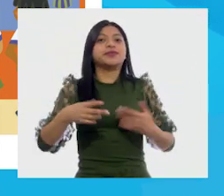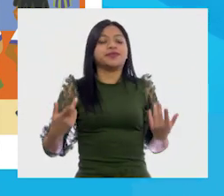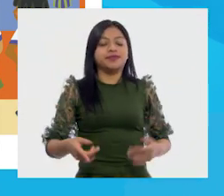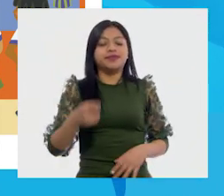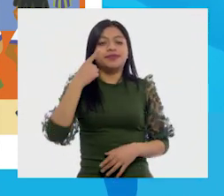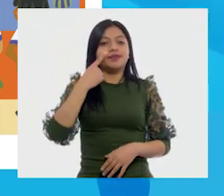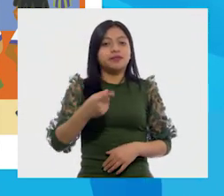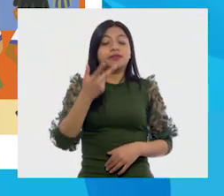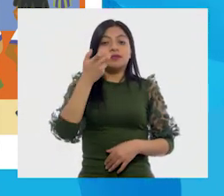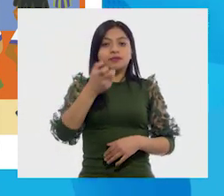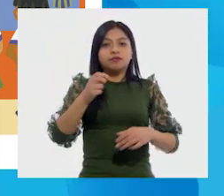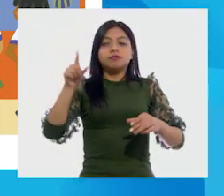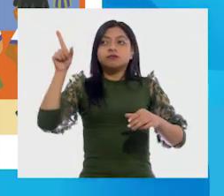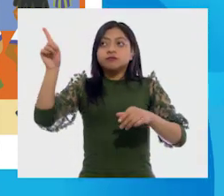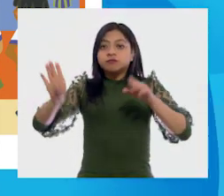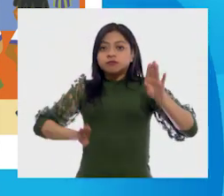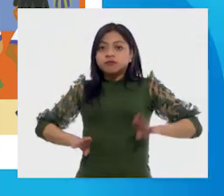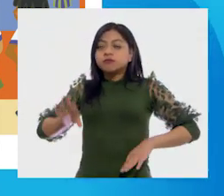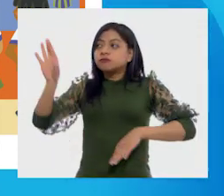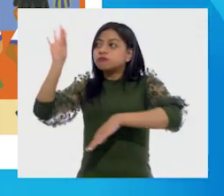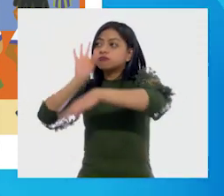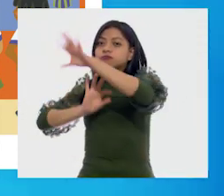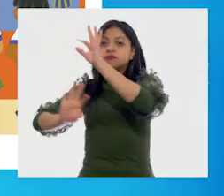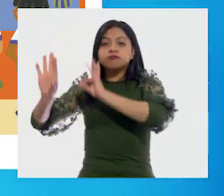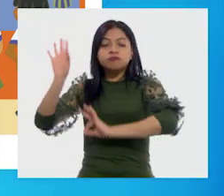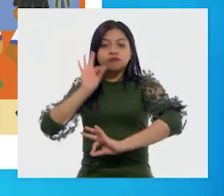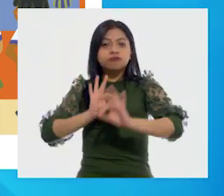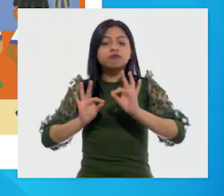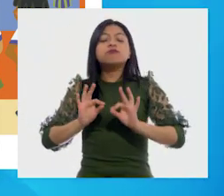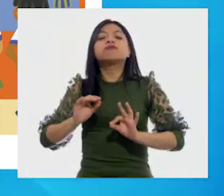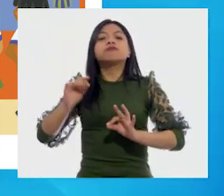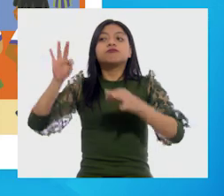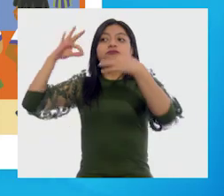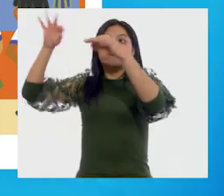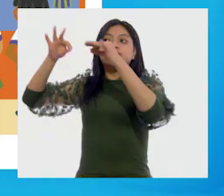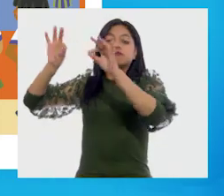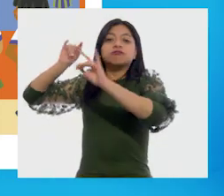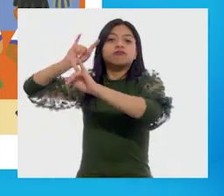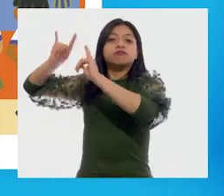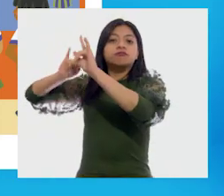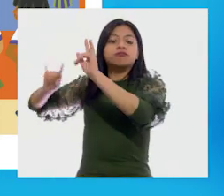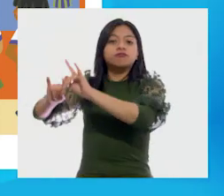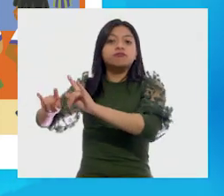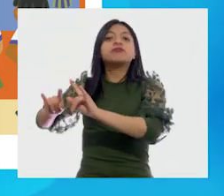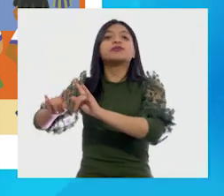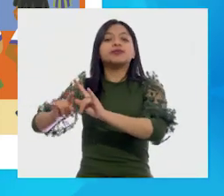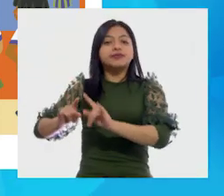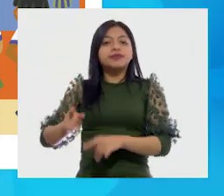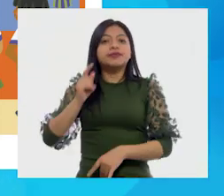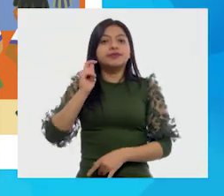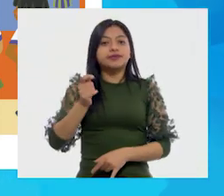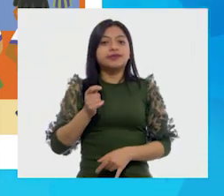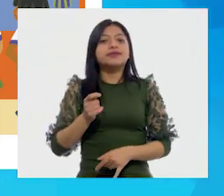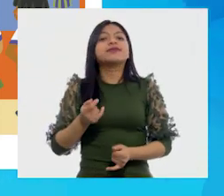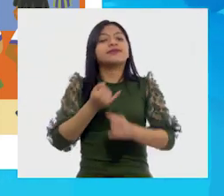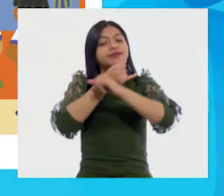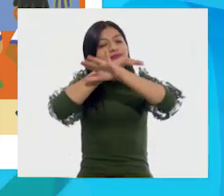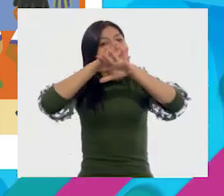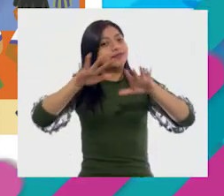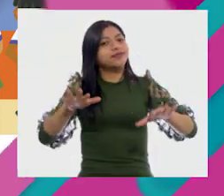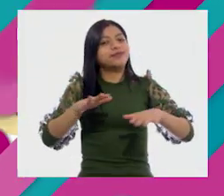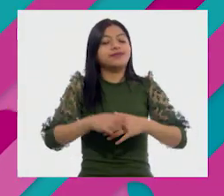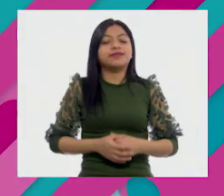estas características de los carteles que nos dicen informativos. Claro.